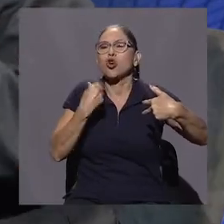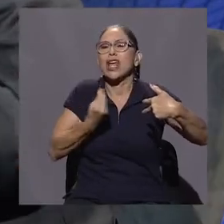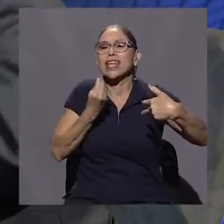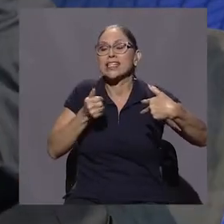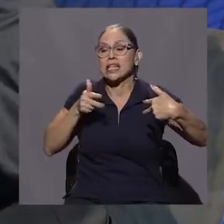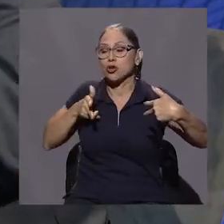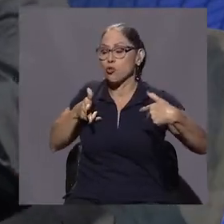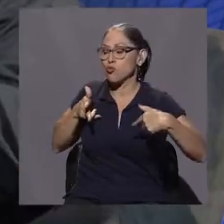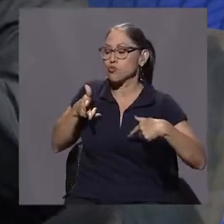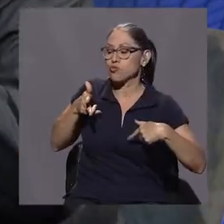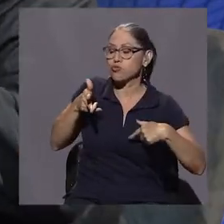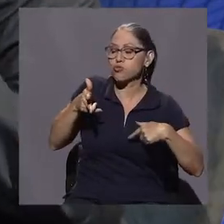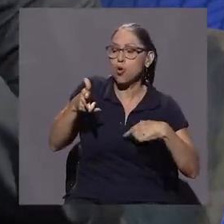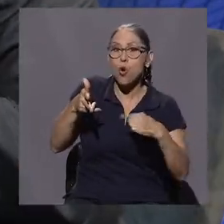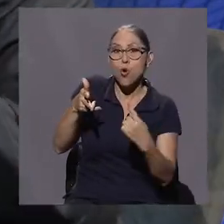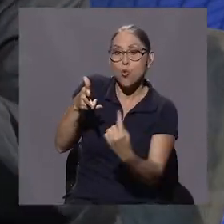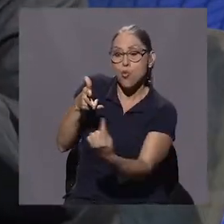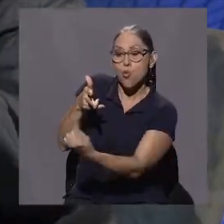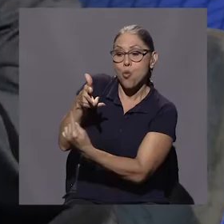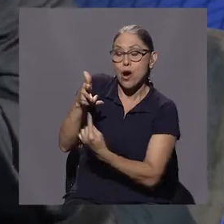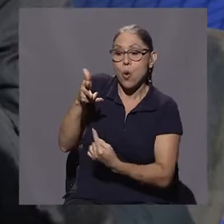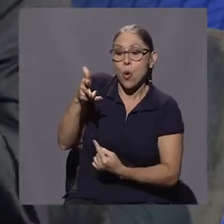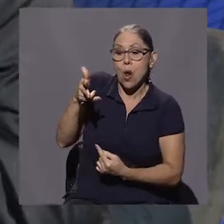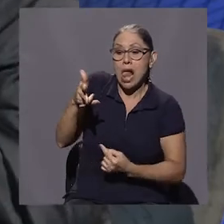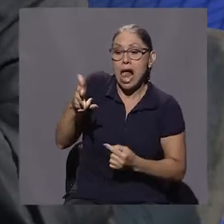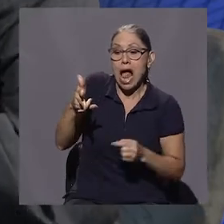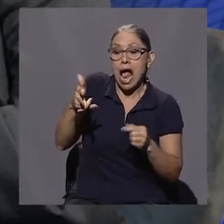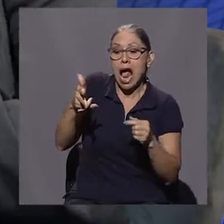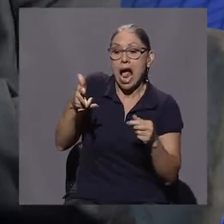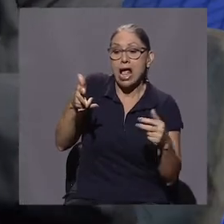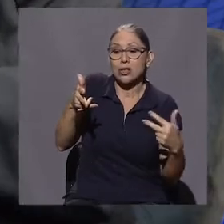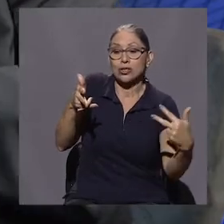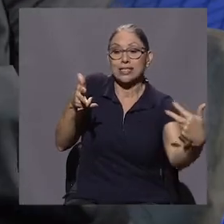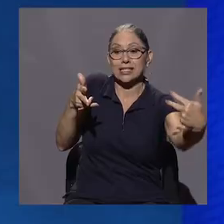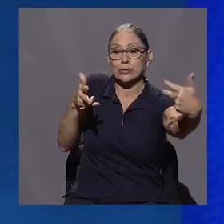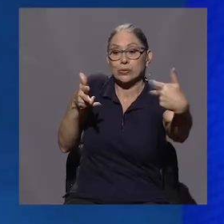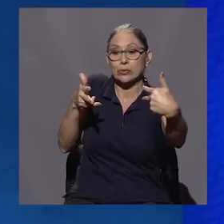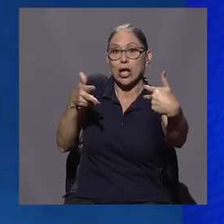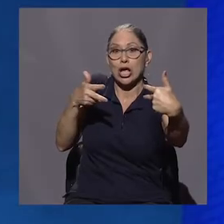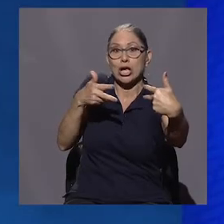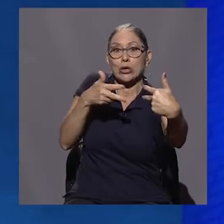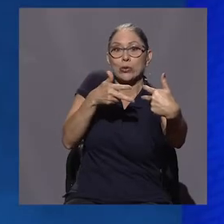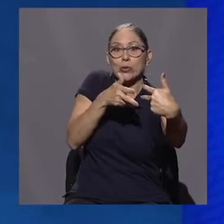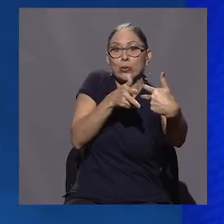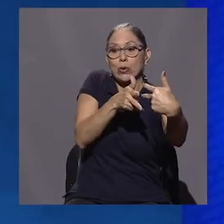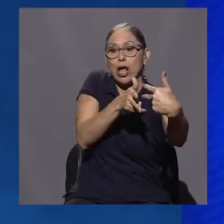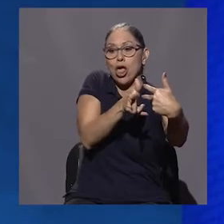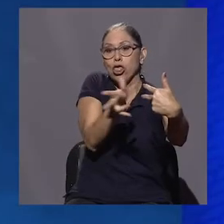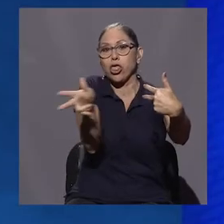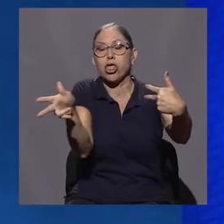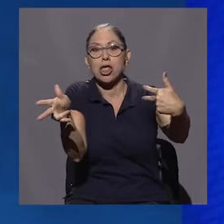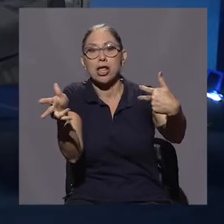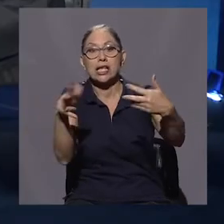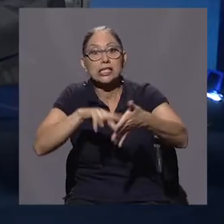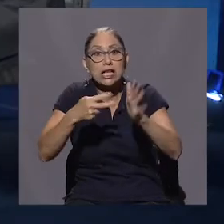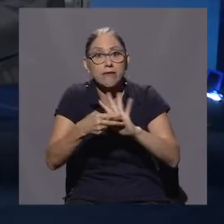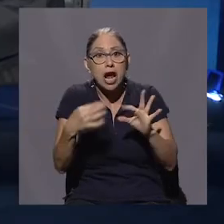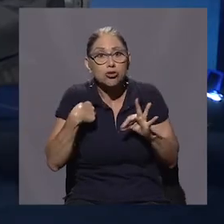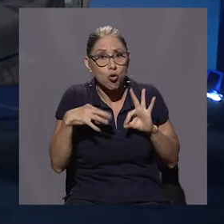yo soy legalmente honrado. No, lo que pasa es que